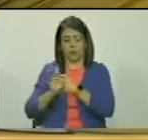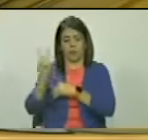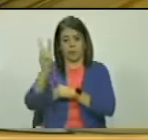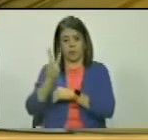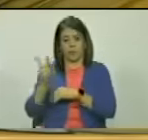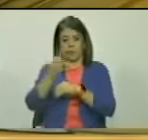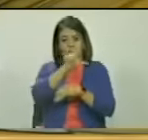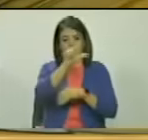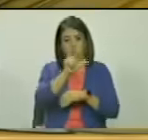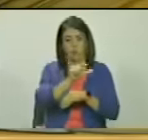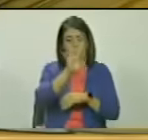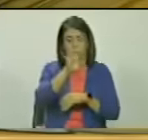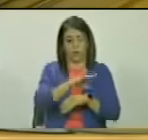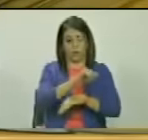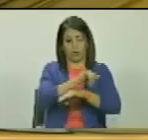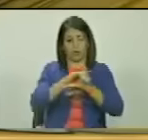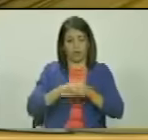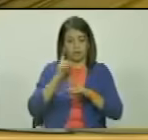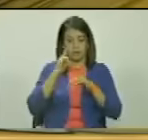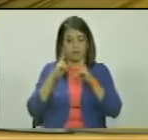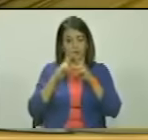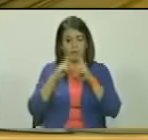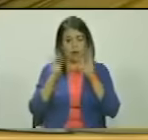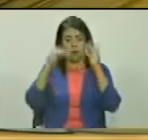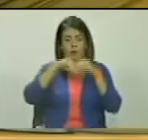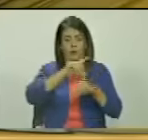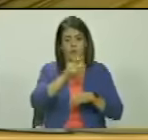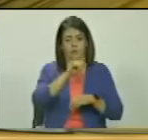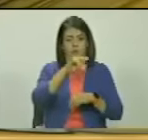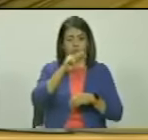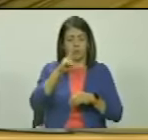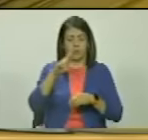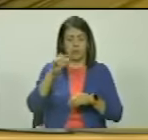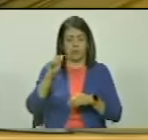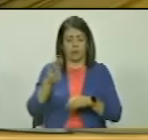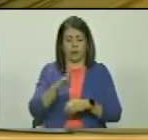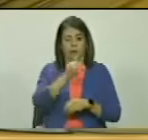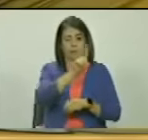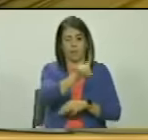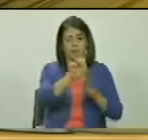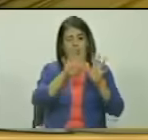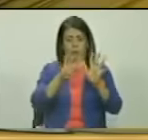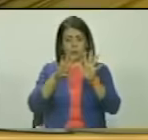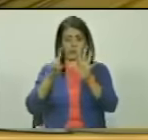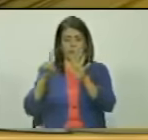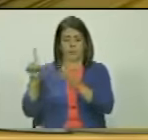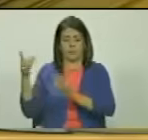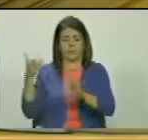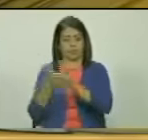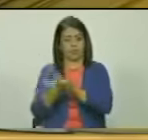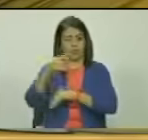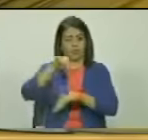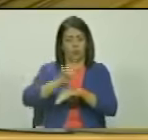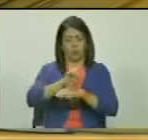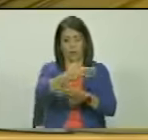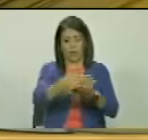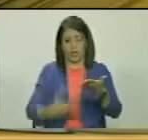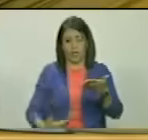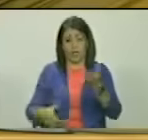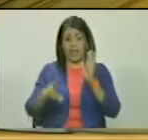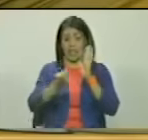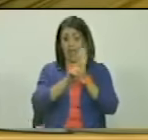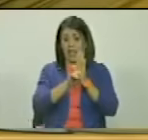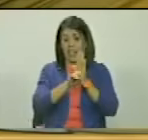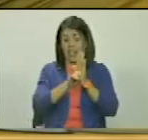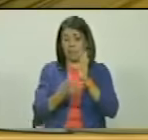Venezuela y Guayana Británica conocido como el acuerdo de Ginebra de 1966 constituye el único instrumento